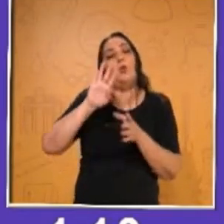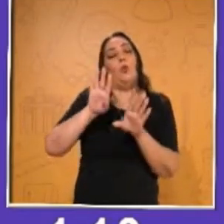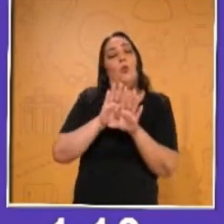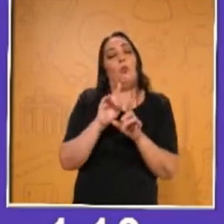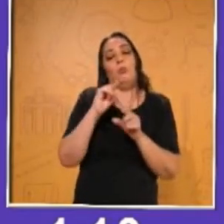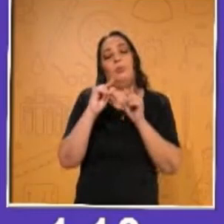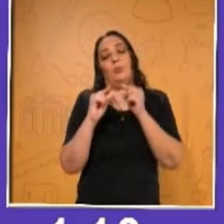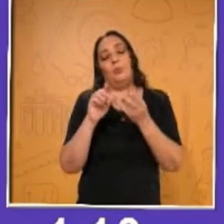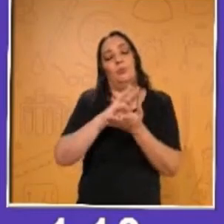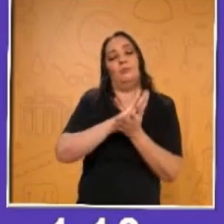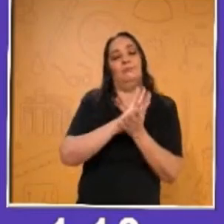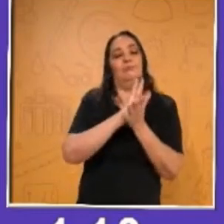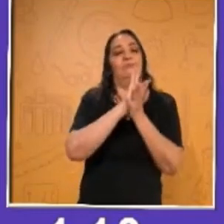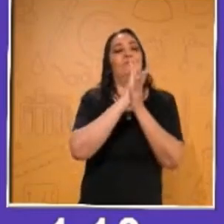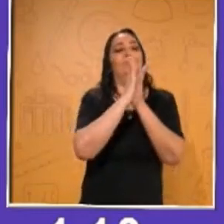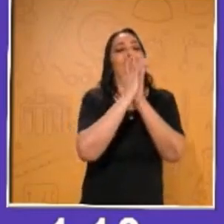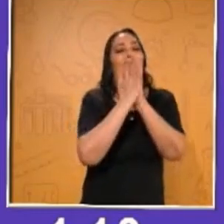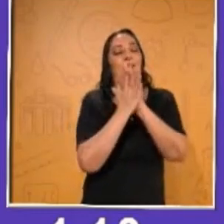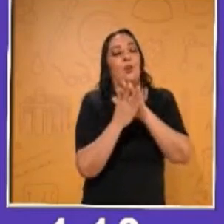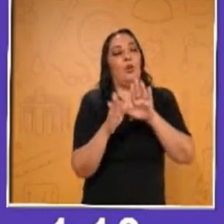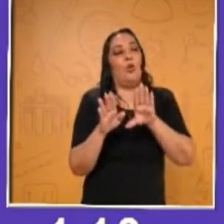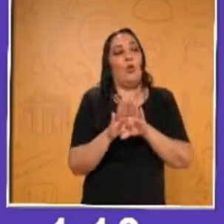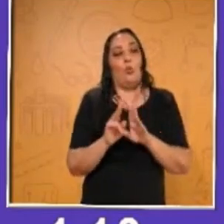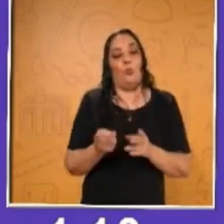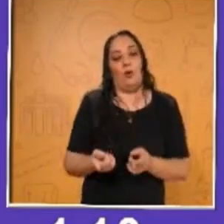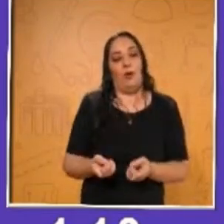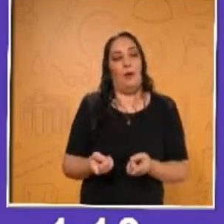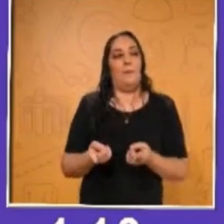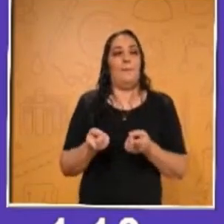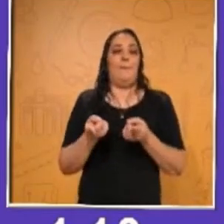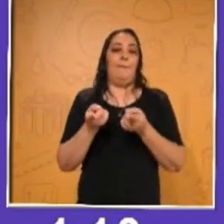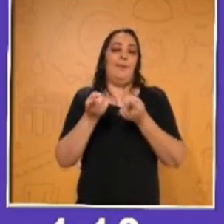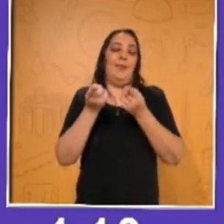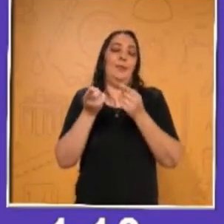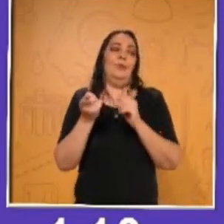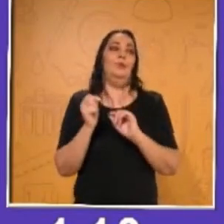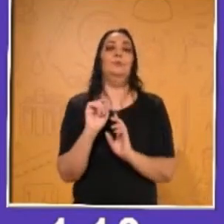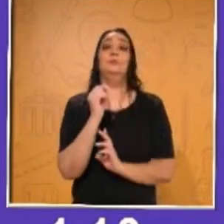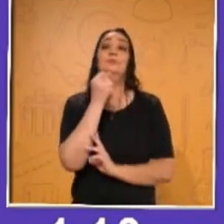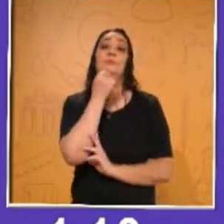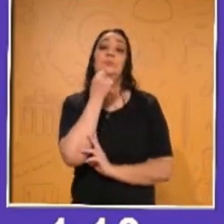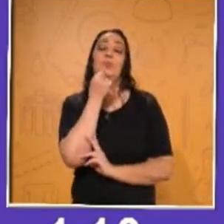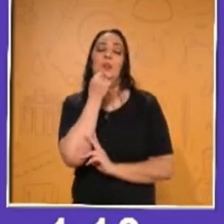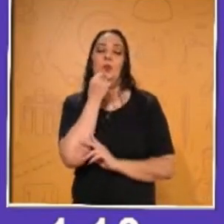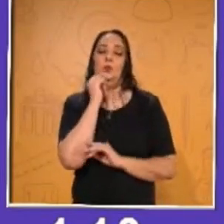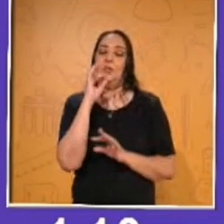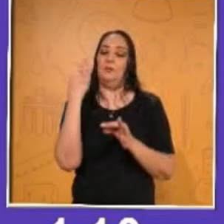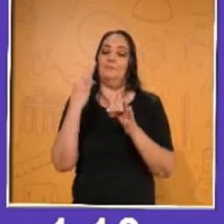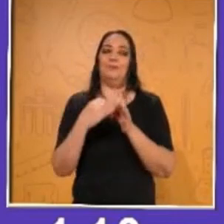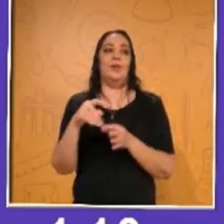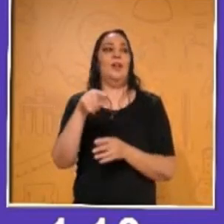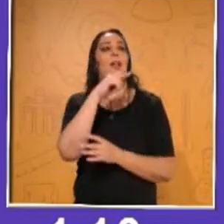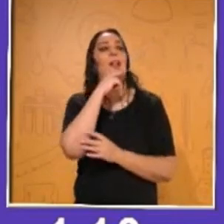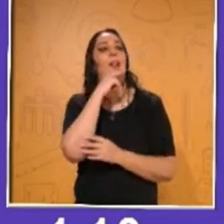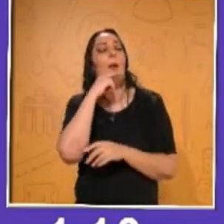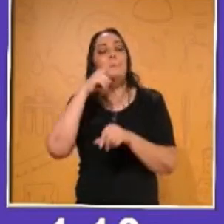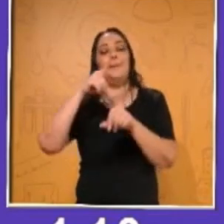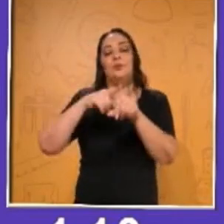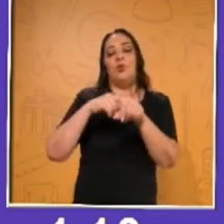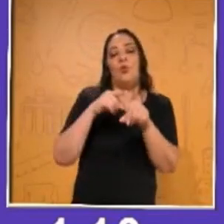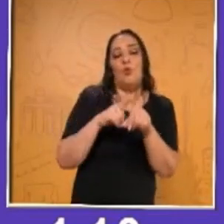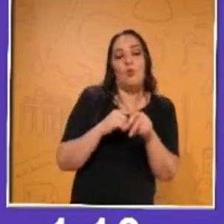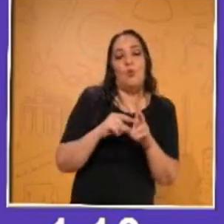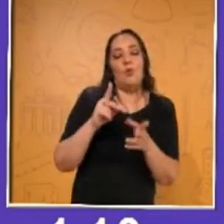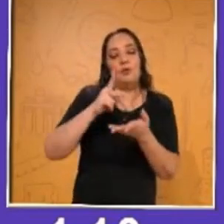ustedes como alumnos, cómo han ido creciendo y cómo han ido cambiando. Así que niños, saquen sus lápices de colores, sus